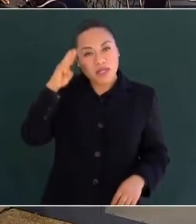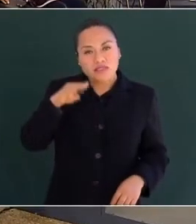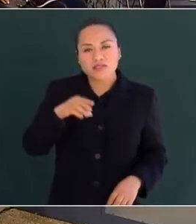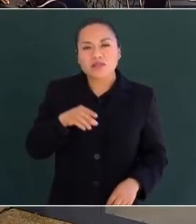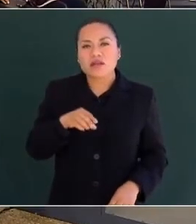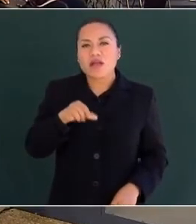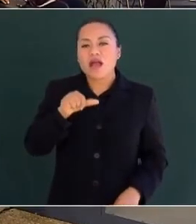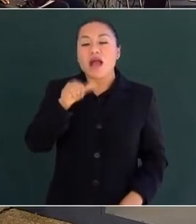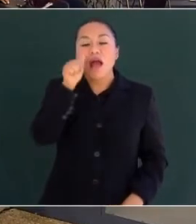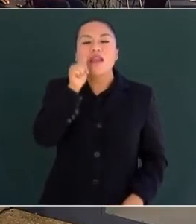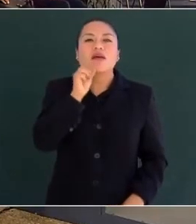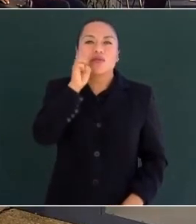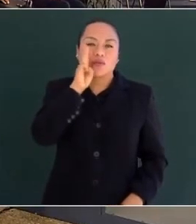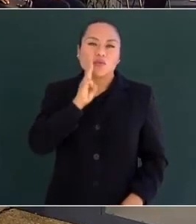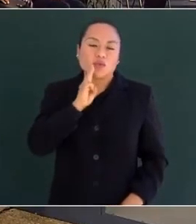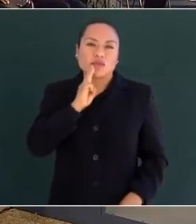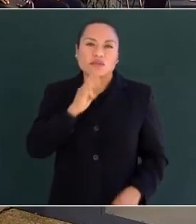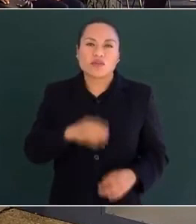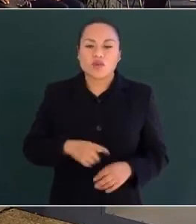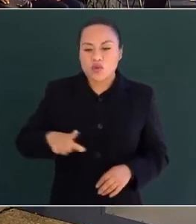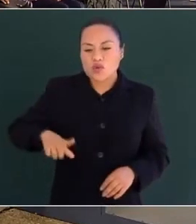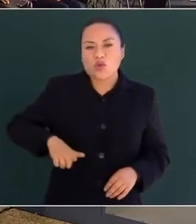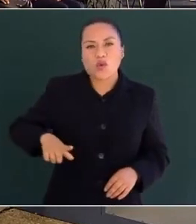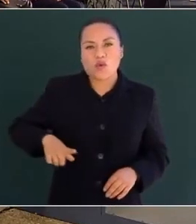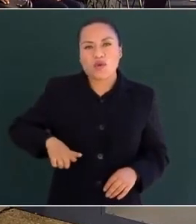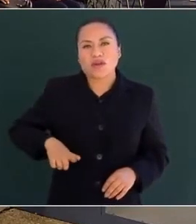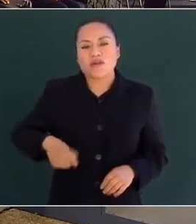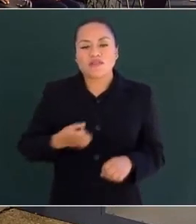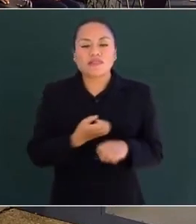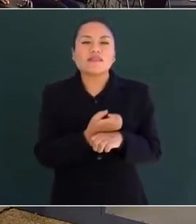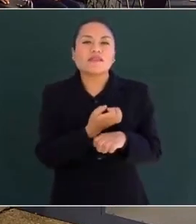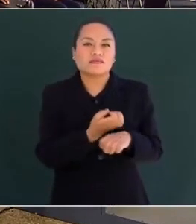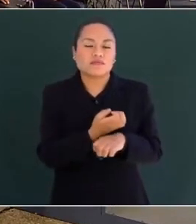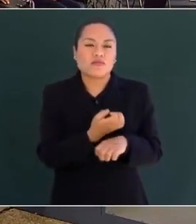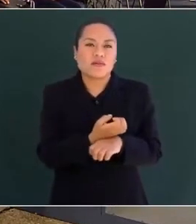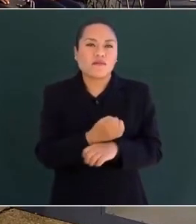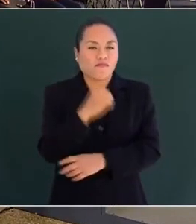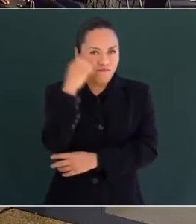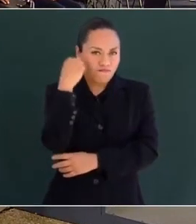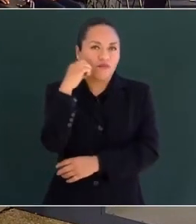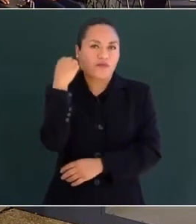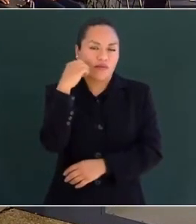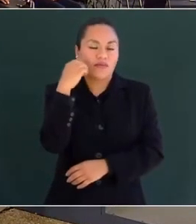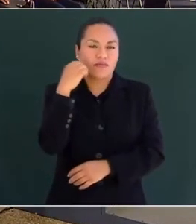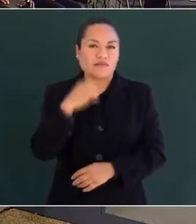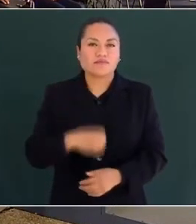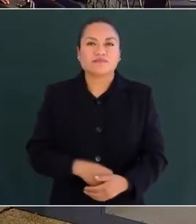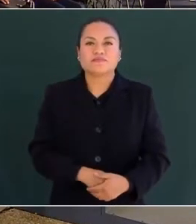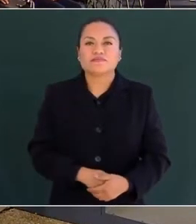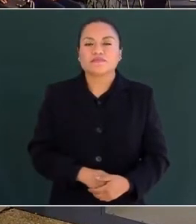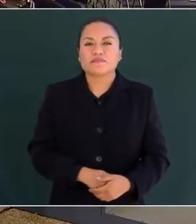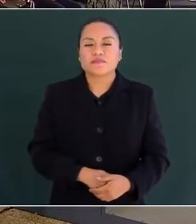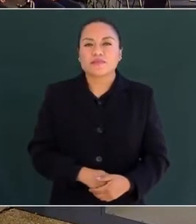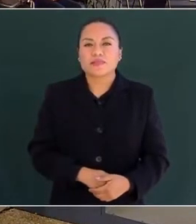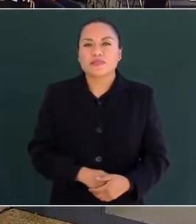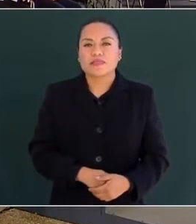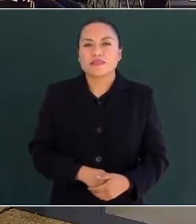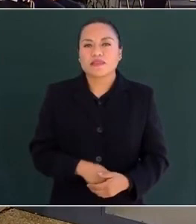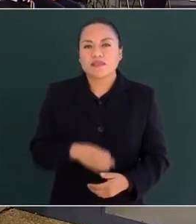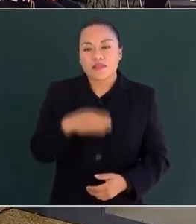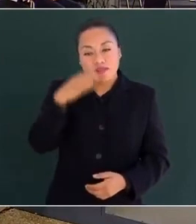Murad Hinojosa, gobernador constitucional del Estado de Oaxaca, señora Ivette